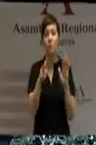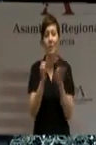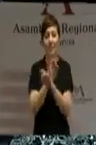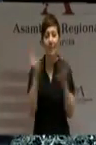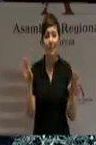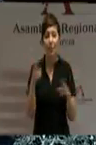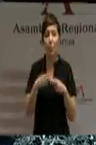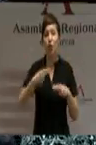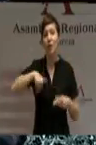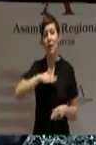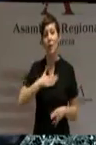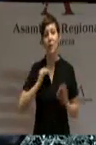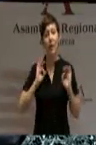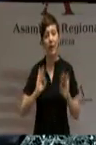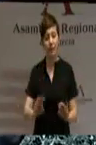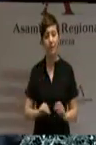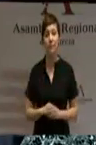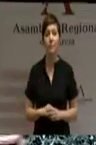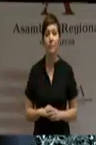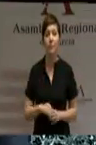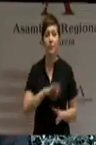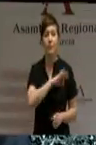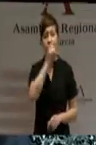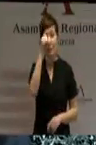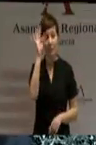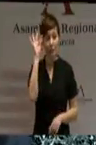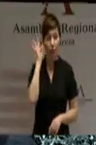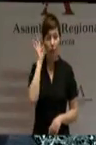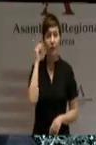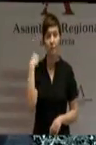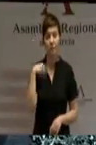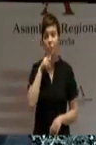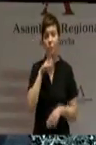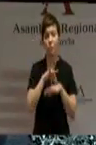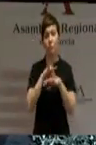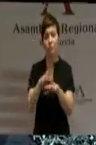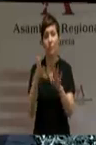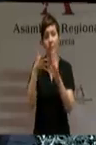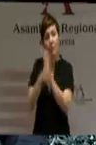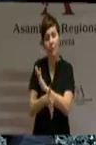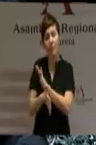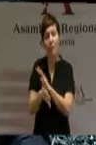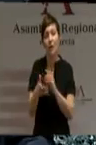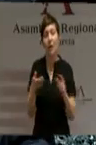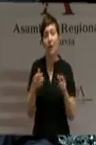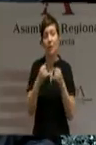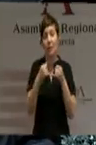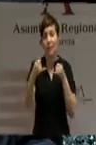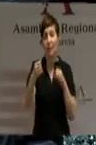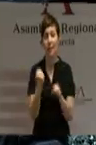Popular. Por tanto, señorías, ese será el camino de la acción del nuevo Gobierno